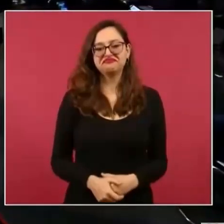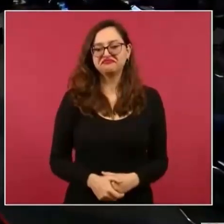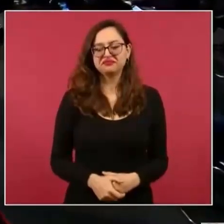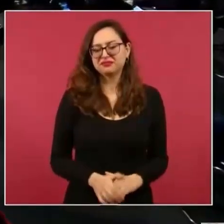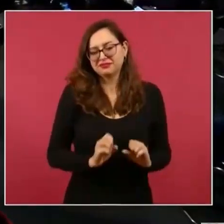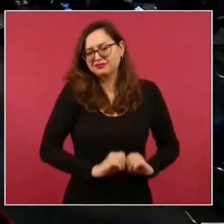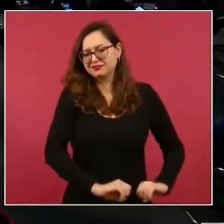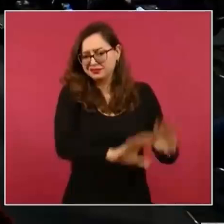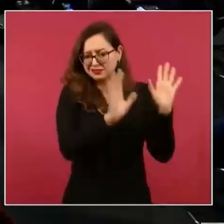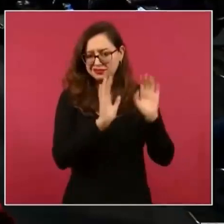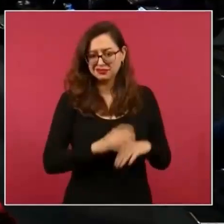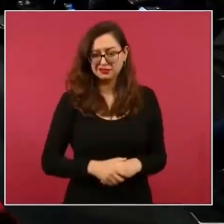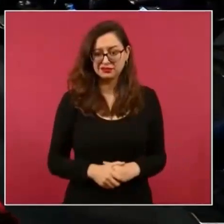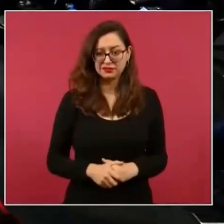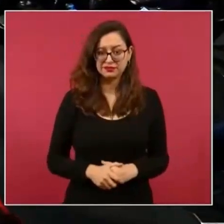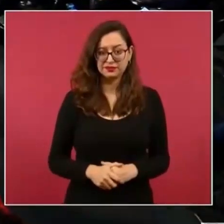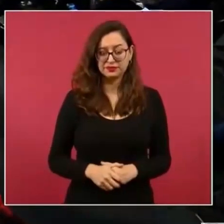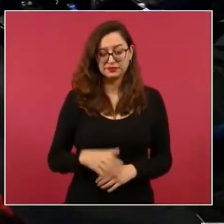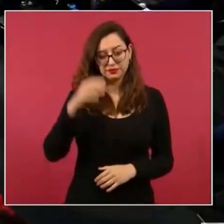¿Qué?